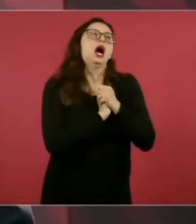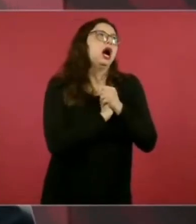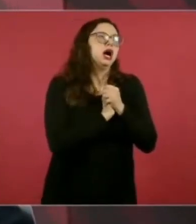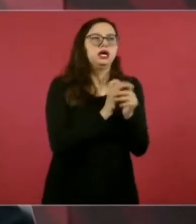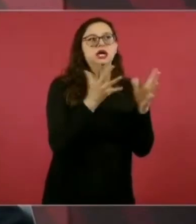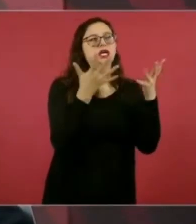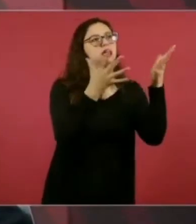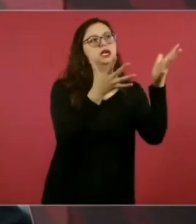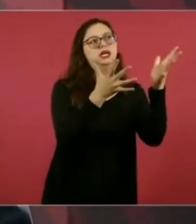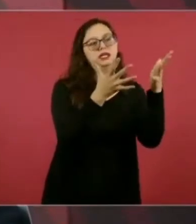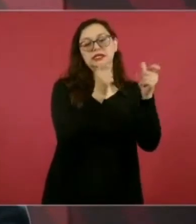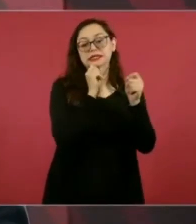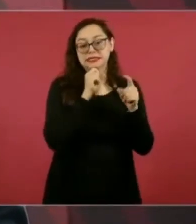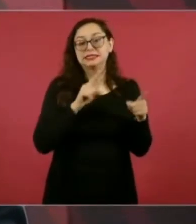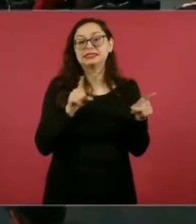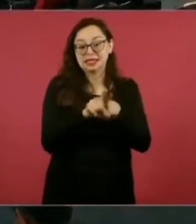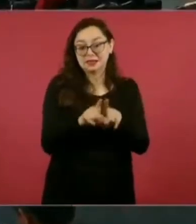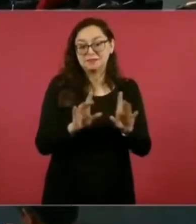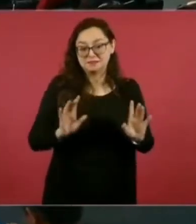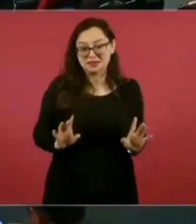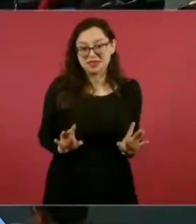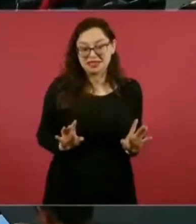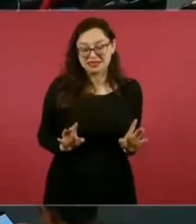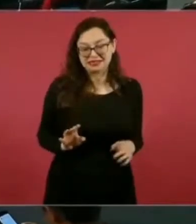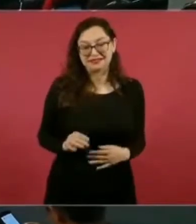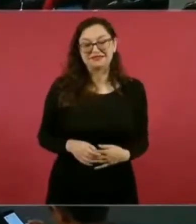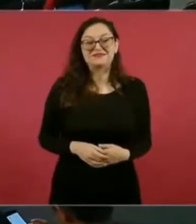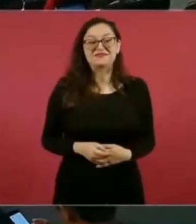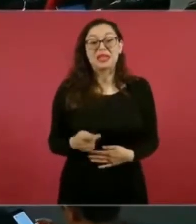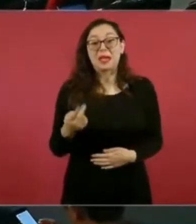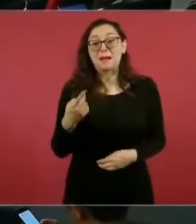Pero qué barbaridad,